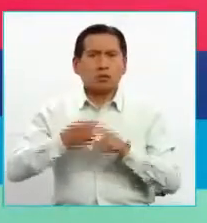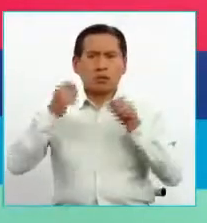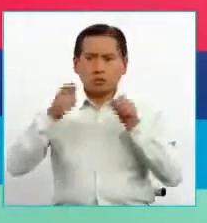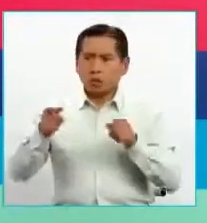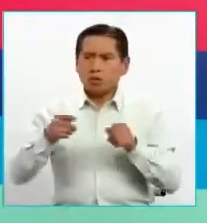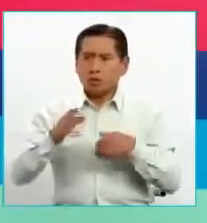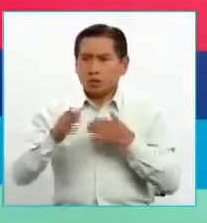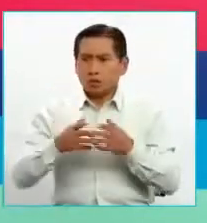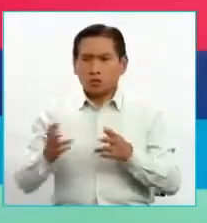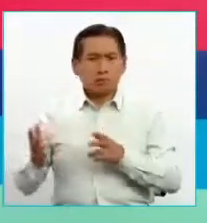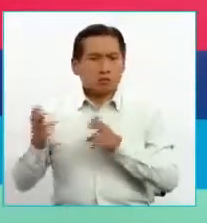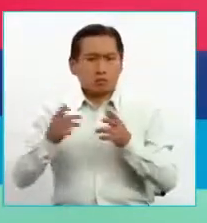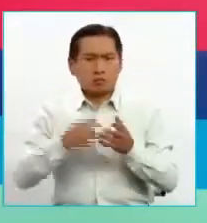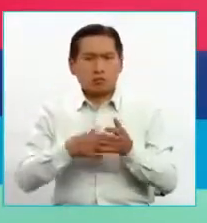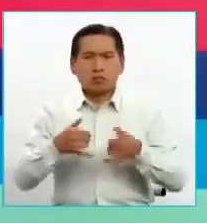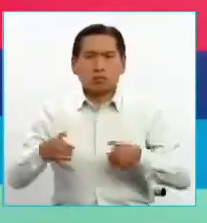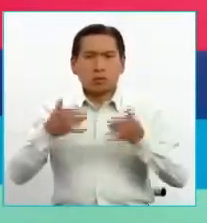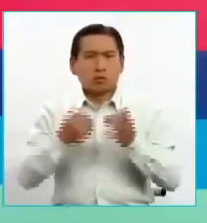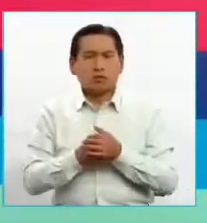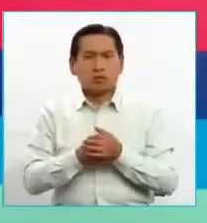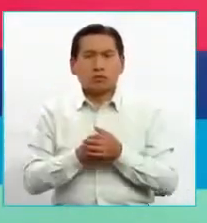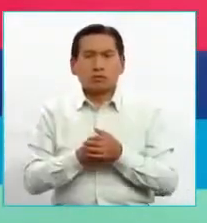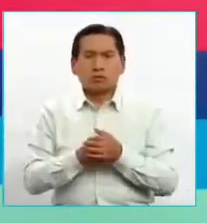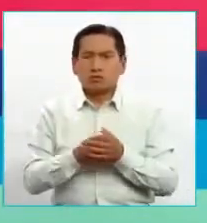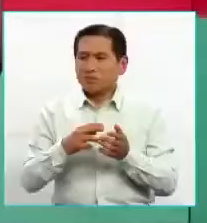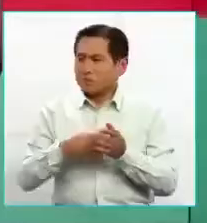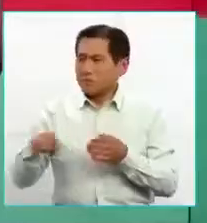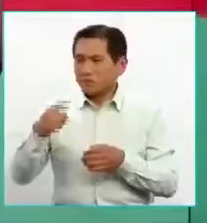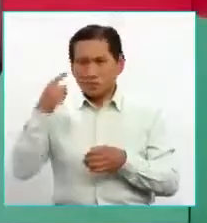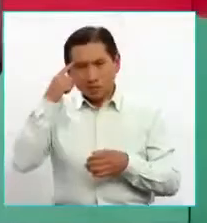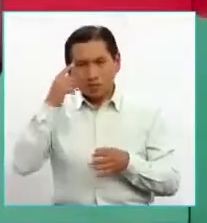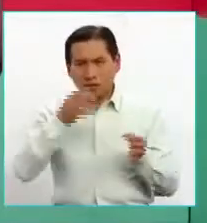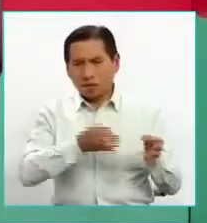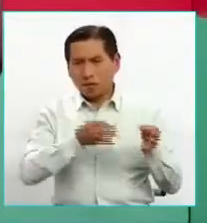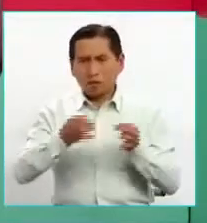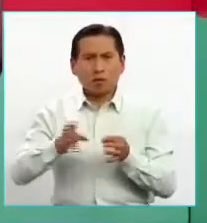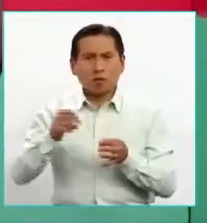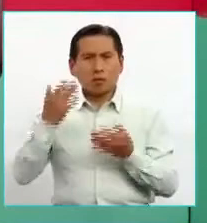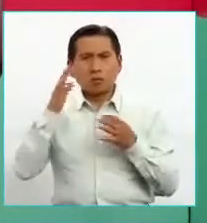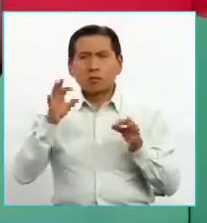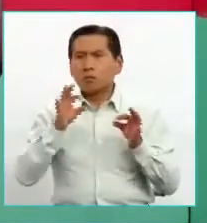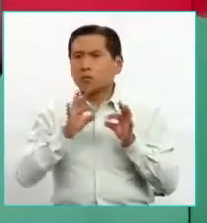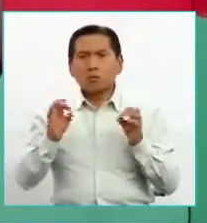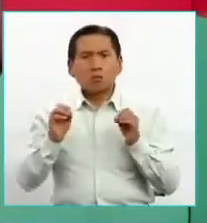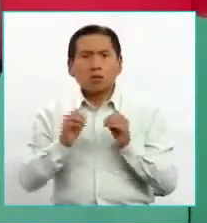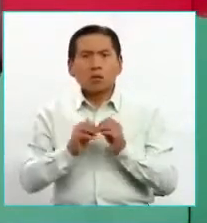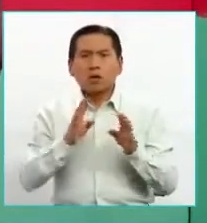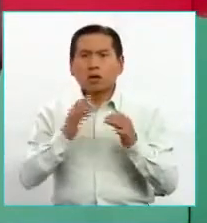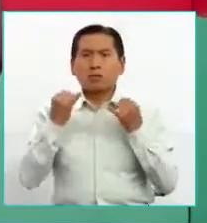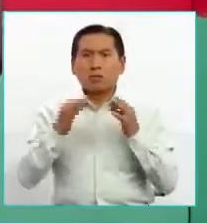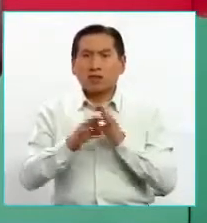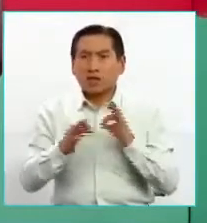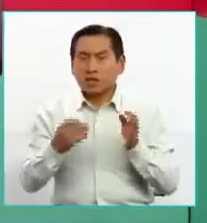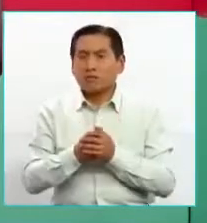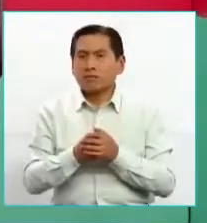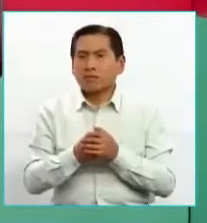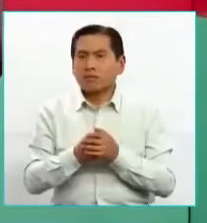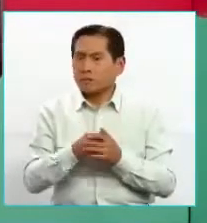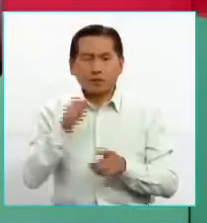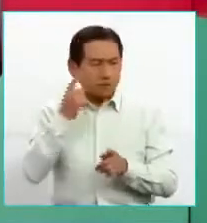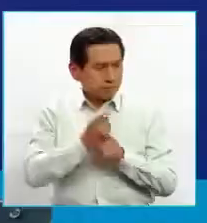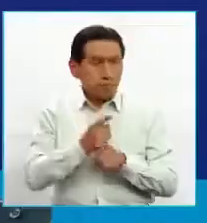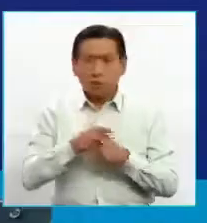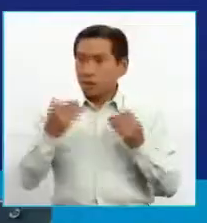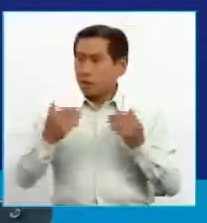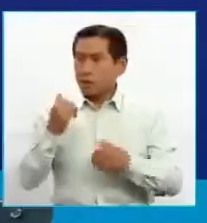cerrar y entregar estos premios. Claro, hubo un aplazamiento y después del aplazamiento no se supo más, no hubo ningún tipo de información. Exacto. Pero imagino que para esta